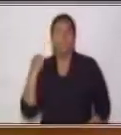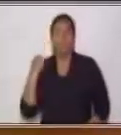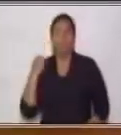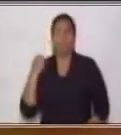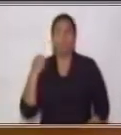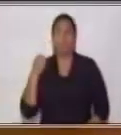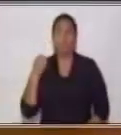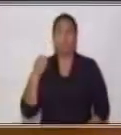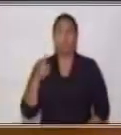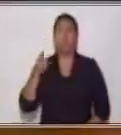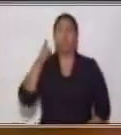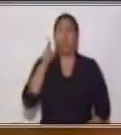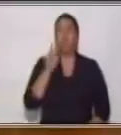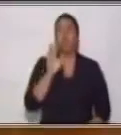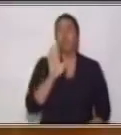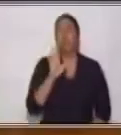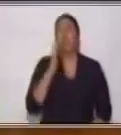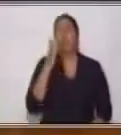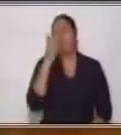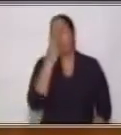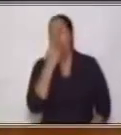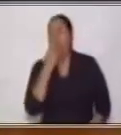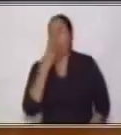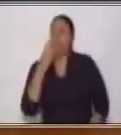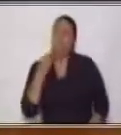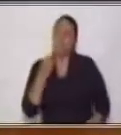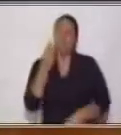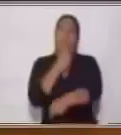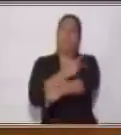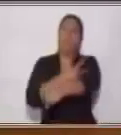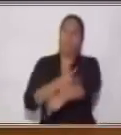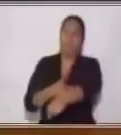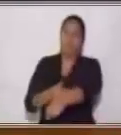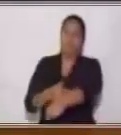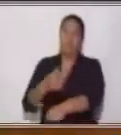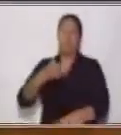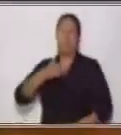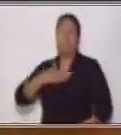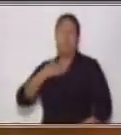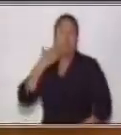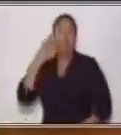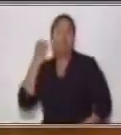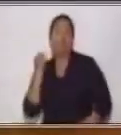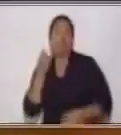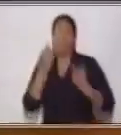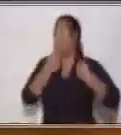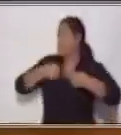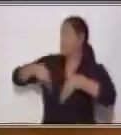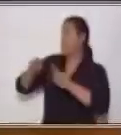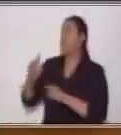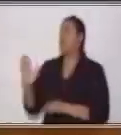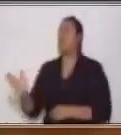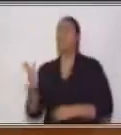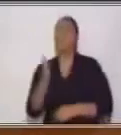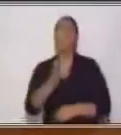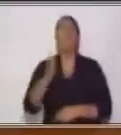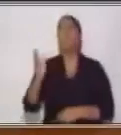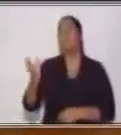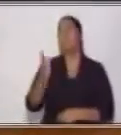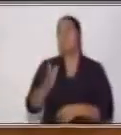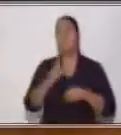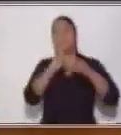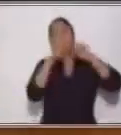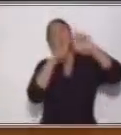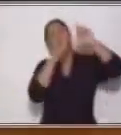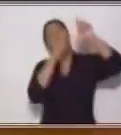Con sus lindas historias, mi abuelo me lleva a pasear. A